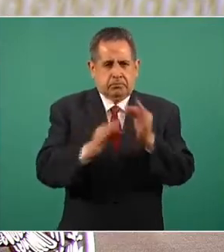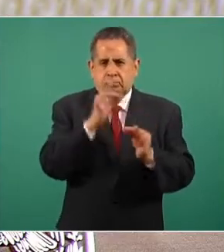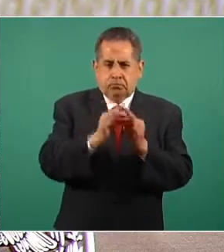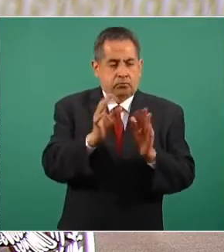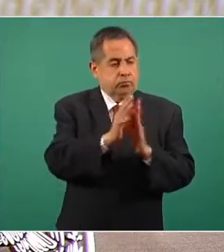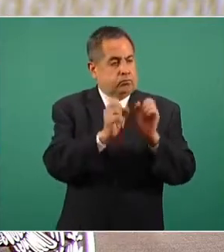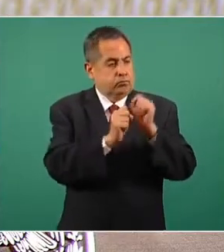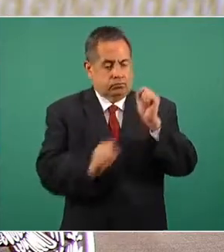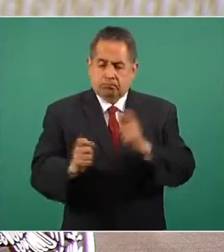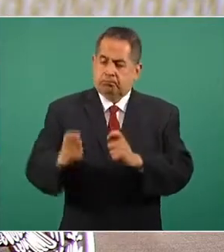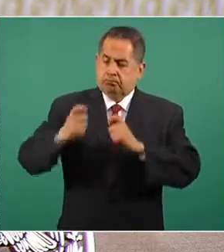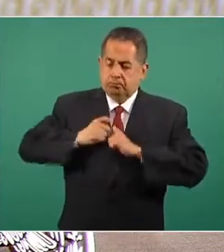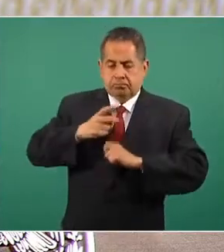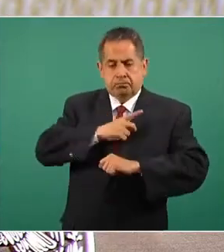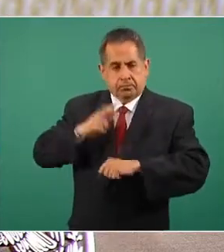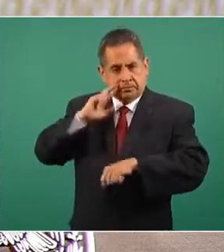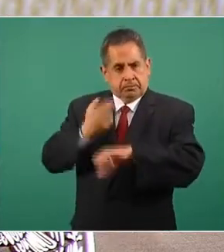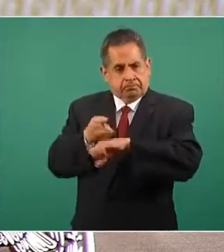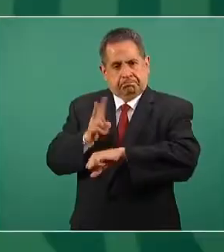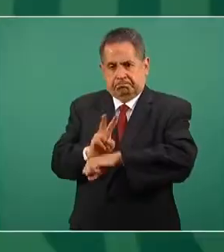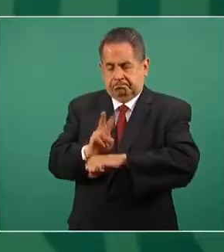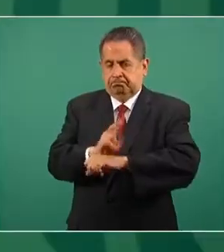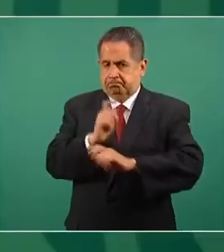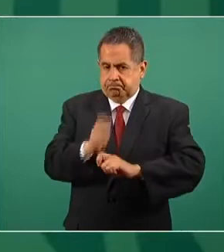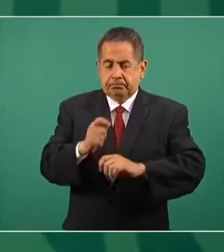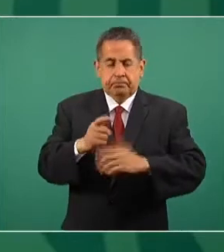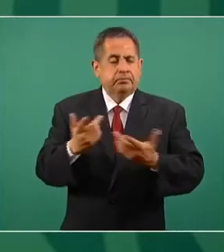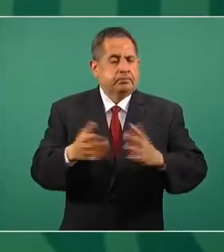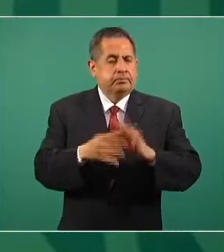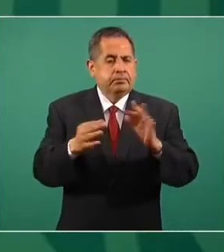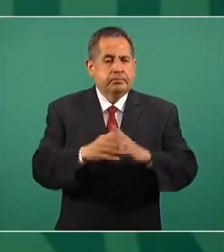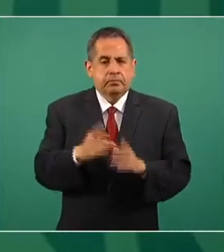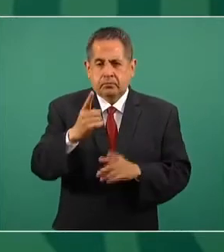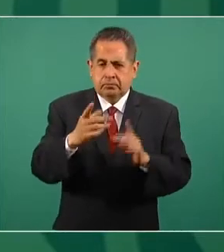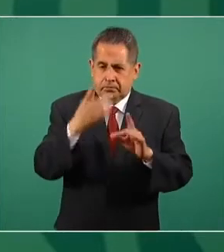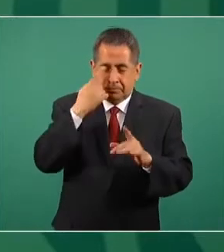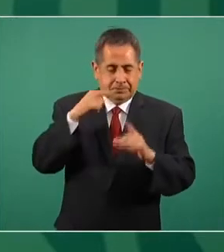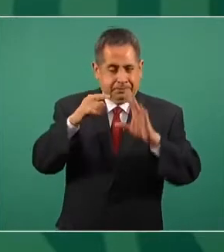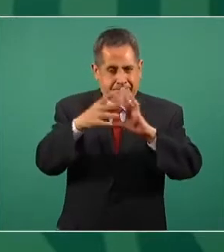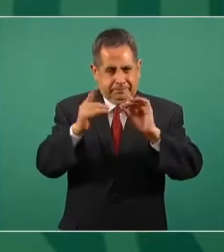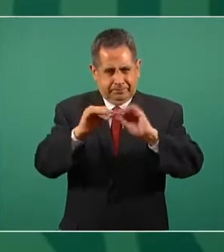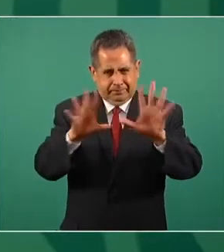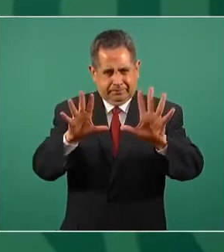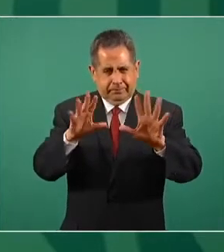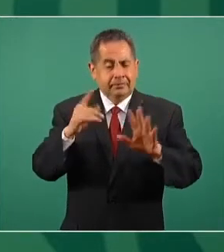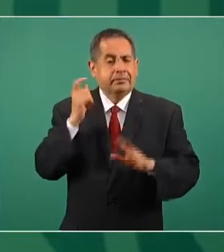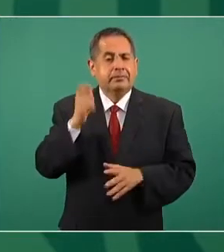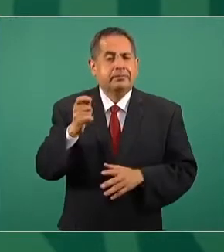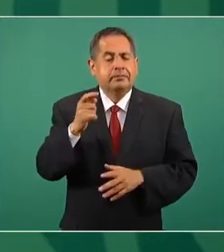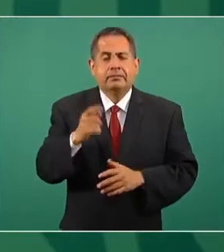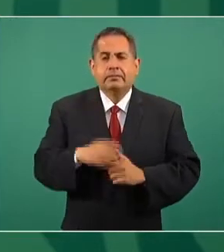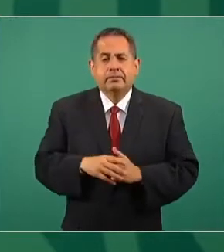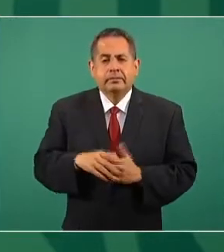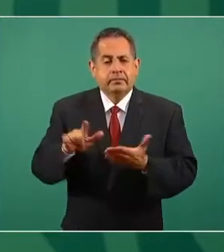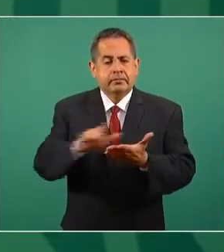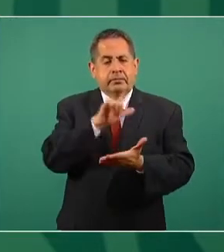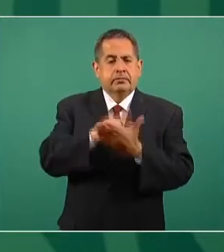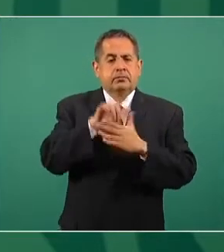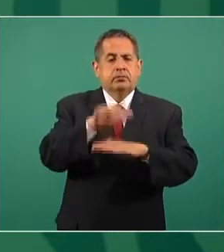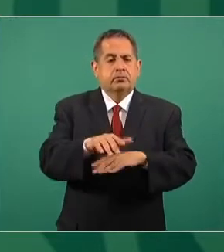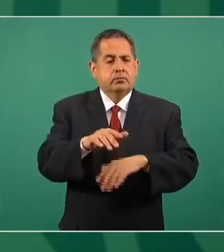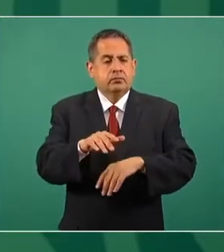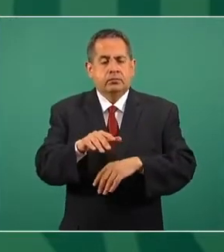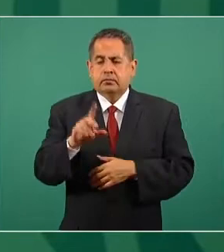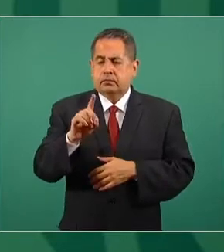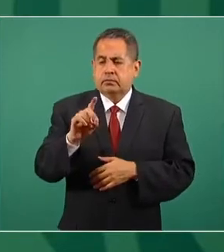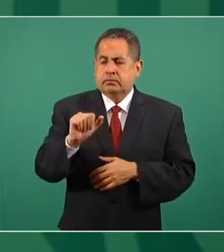una de mis atribuciones y facultades. Y aquí sí tenemos una claridad muy importante sobre la Ley General de Protección